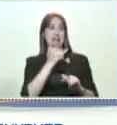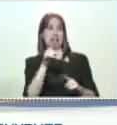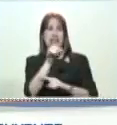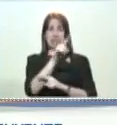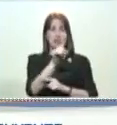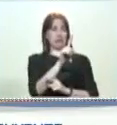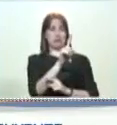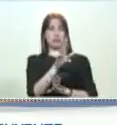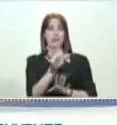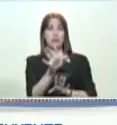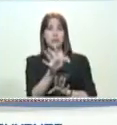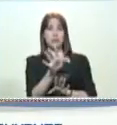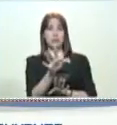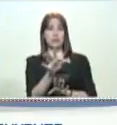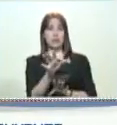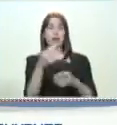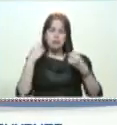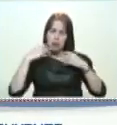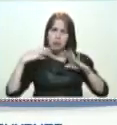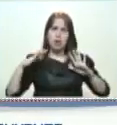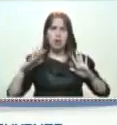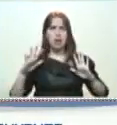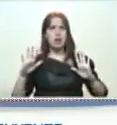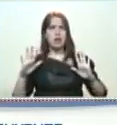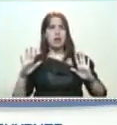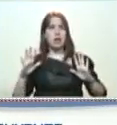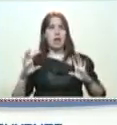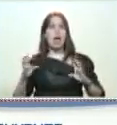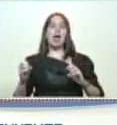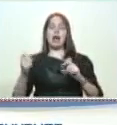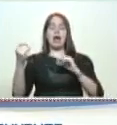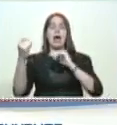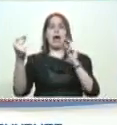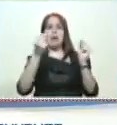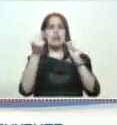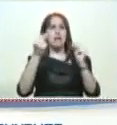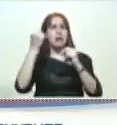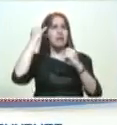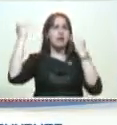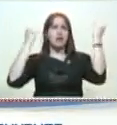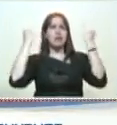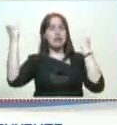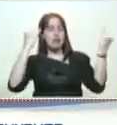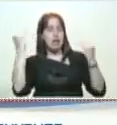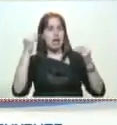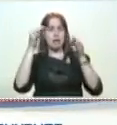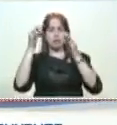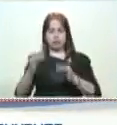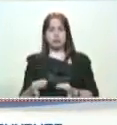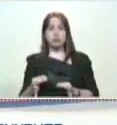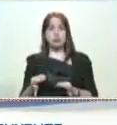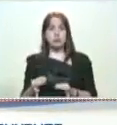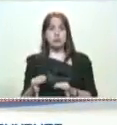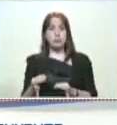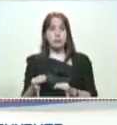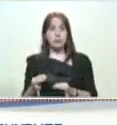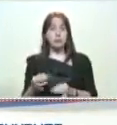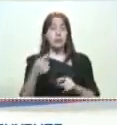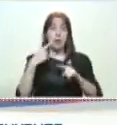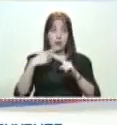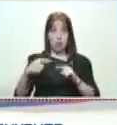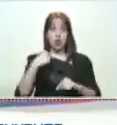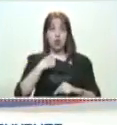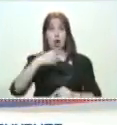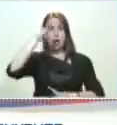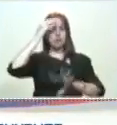un reformista. ¿Está bien? Claro que hay debate de ideas. Claro que hay posiciones. Pero